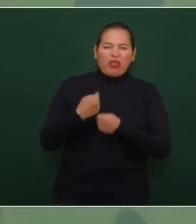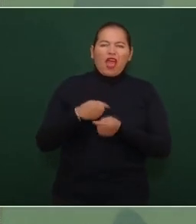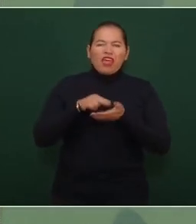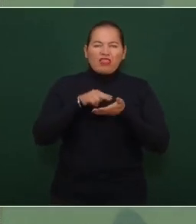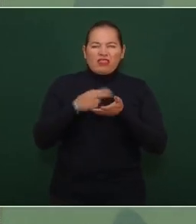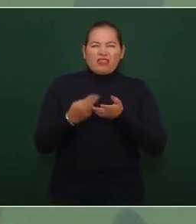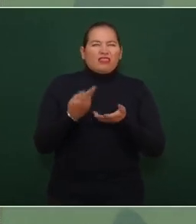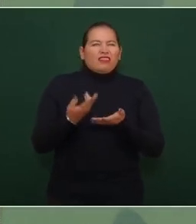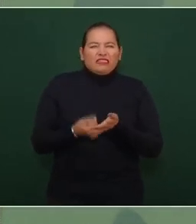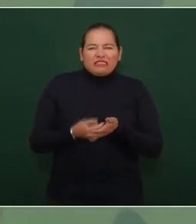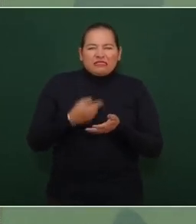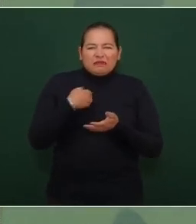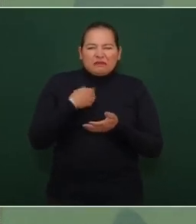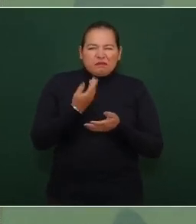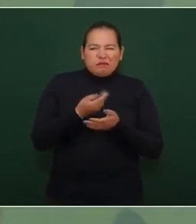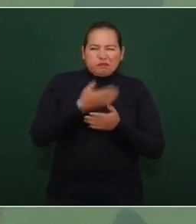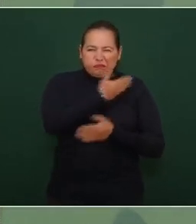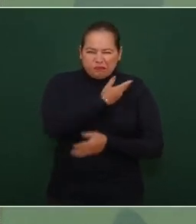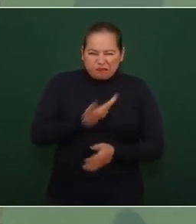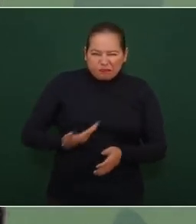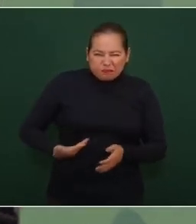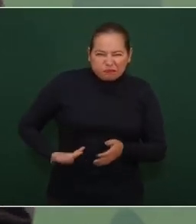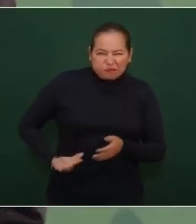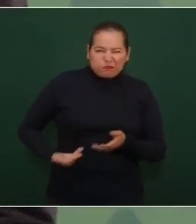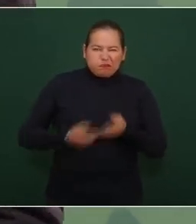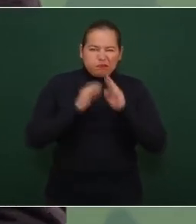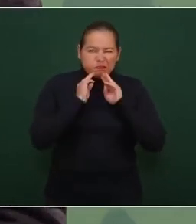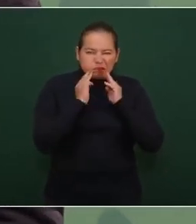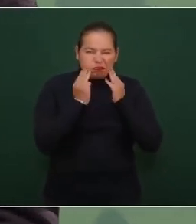como tengo autoridad moral